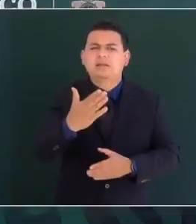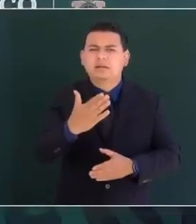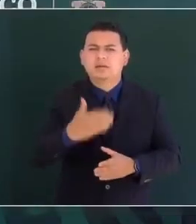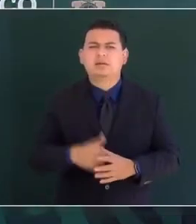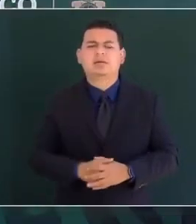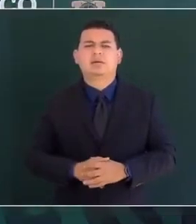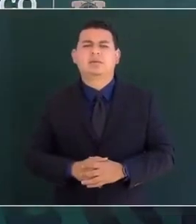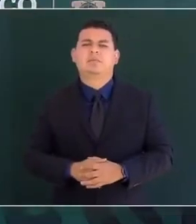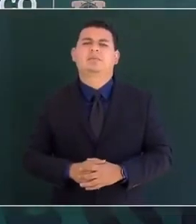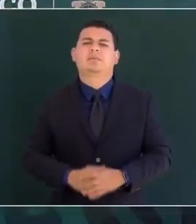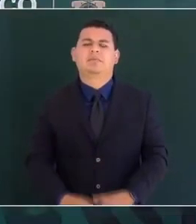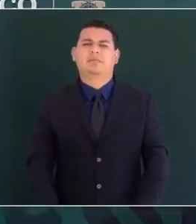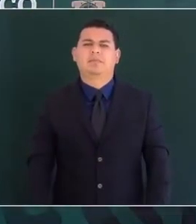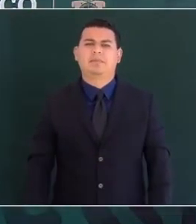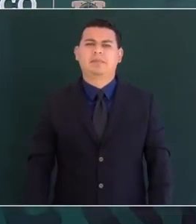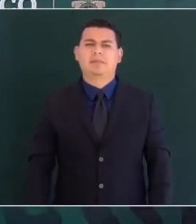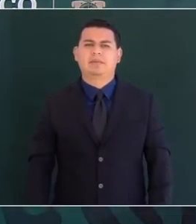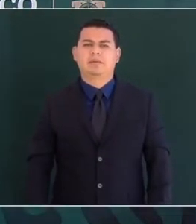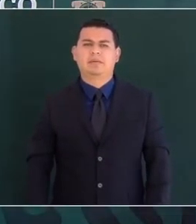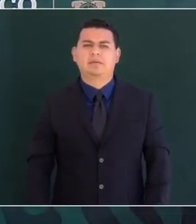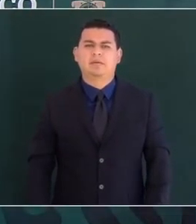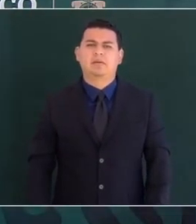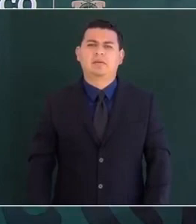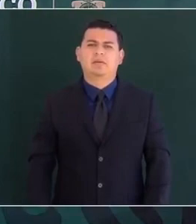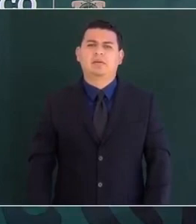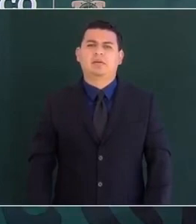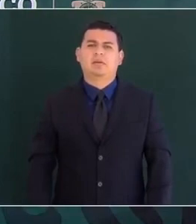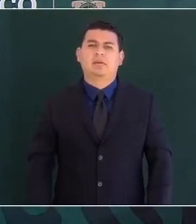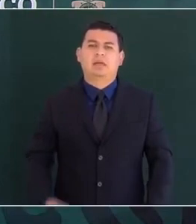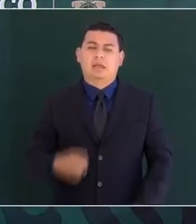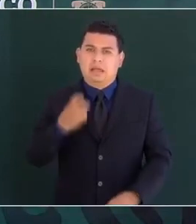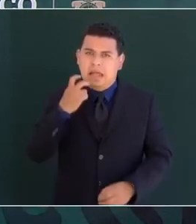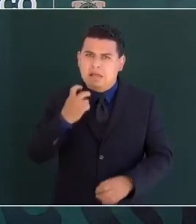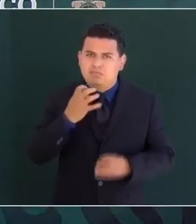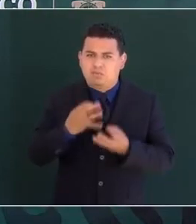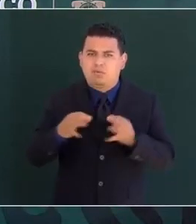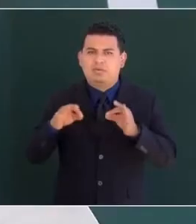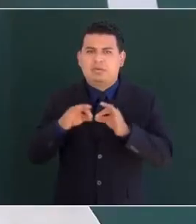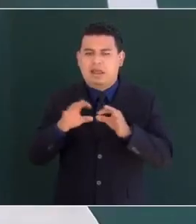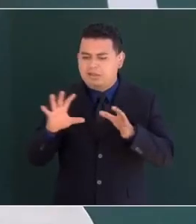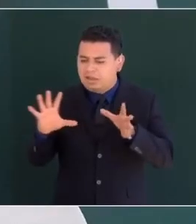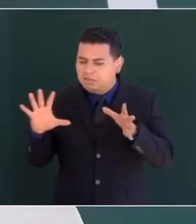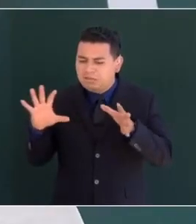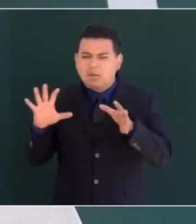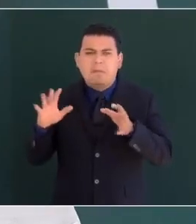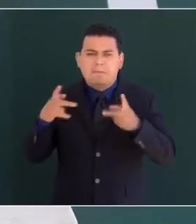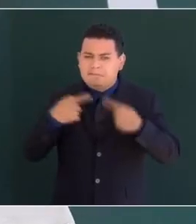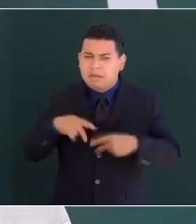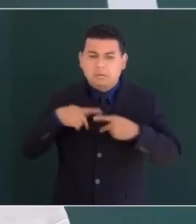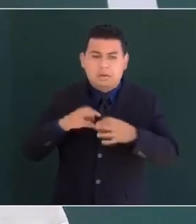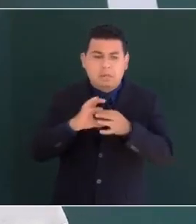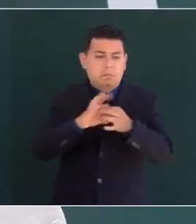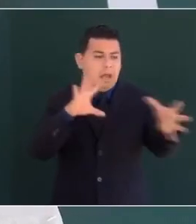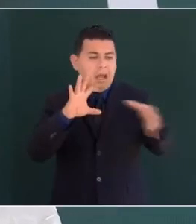la unión de la gente. Él lo que quería era unirlas.